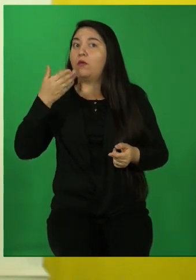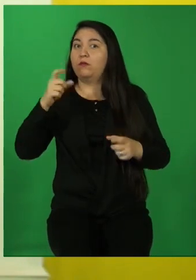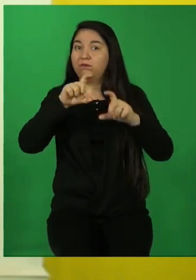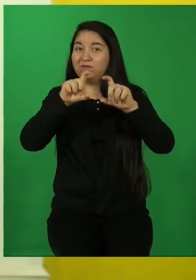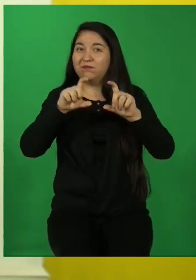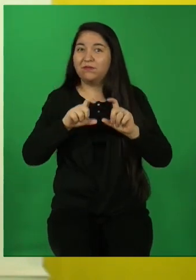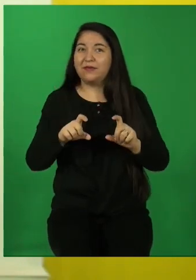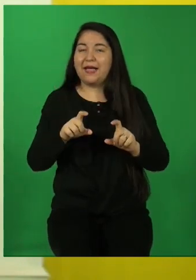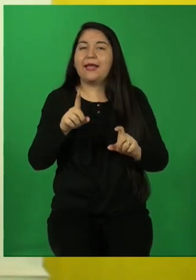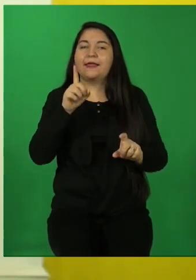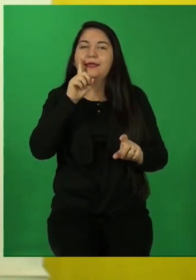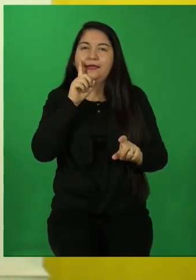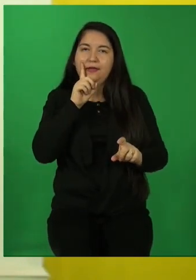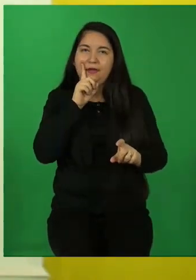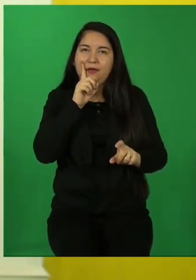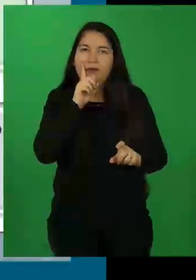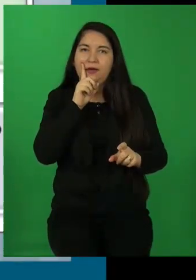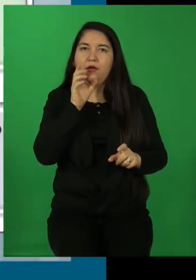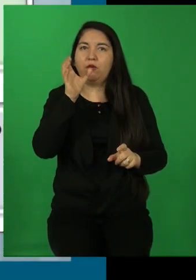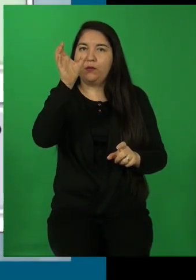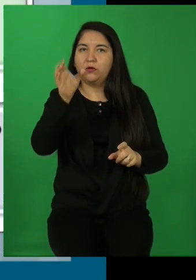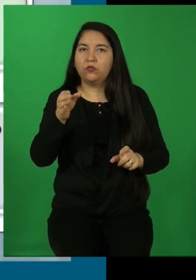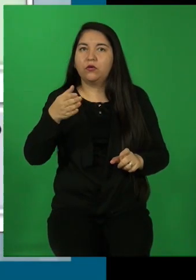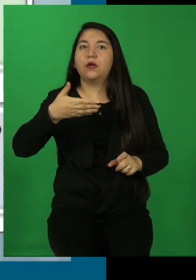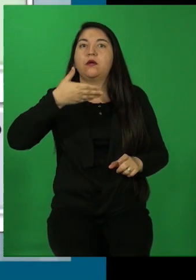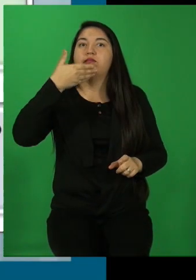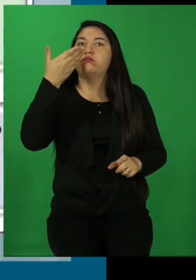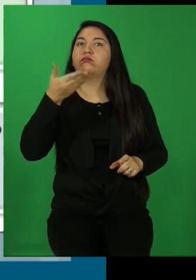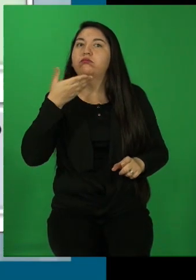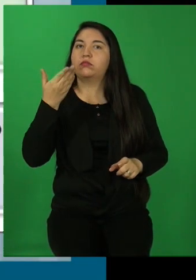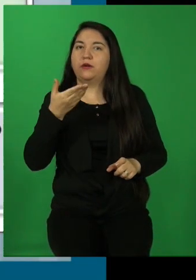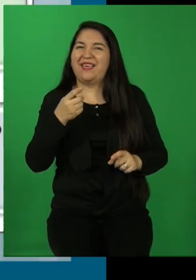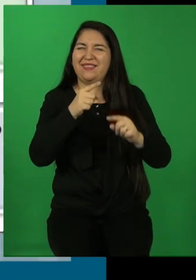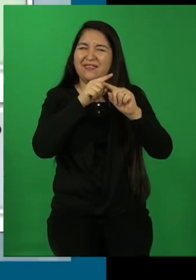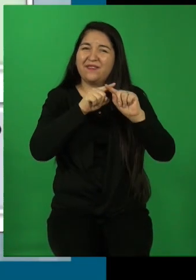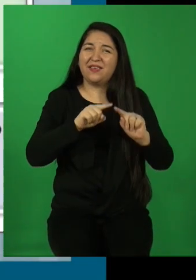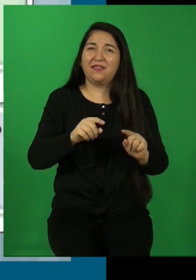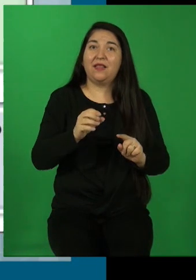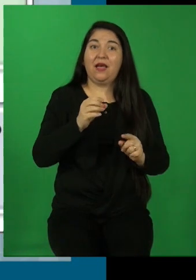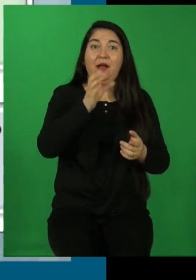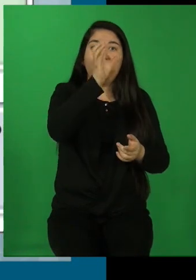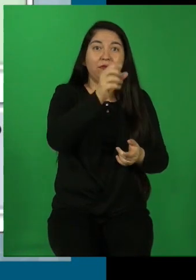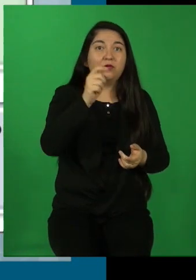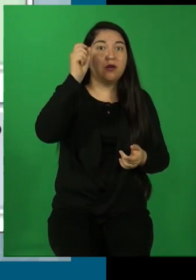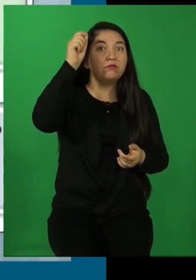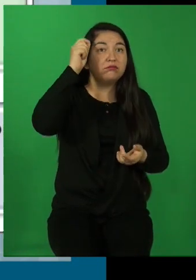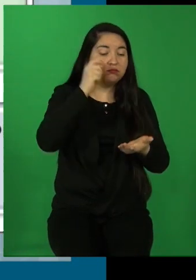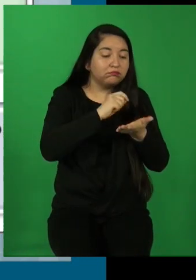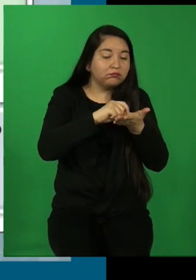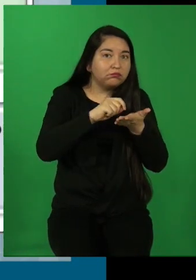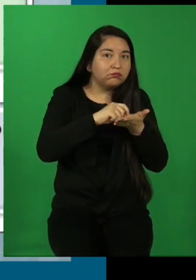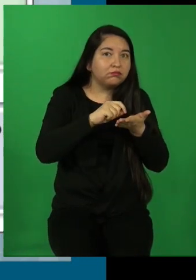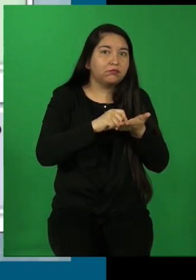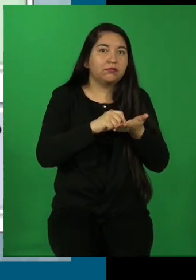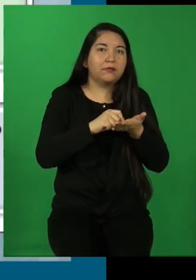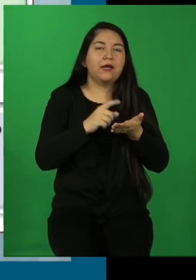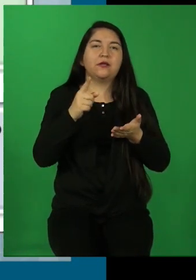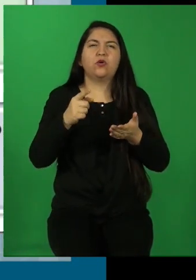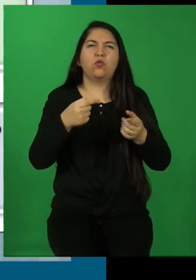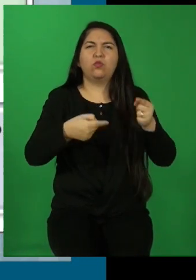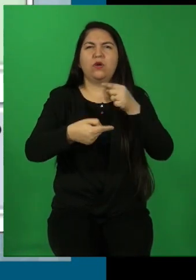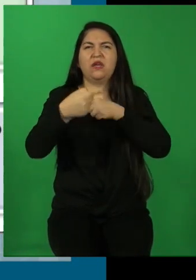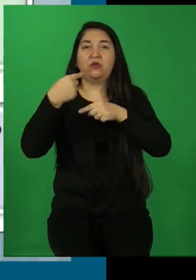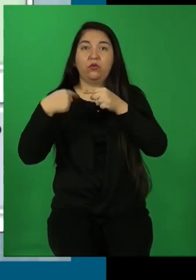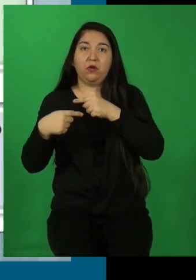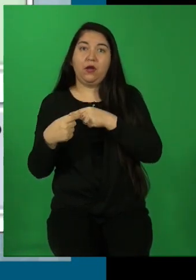Este es diferente al autor. Su objetivo es exponer una historia que